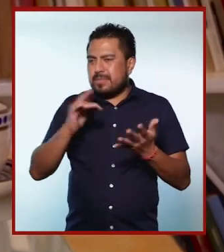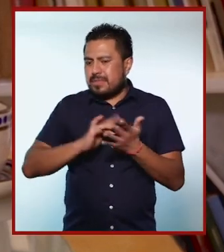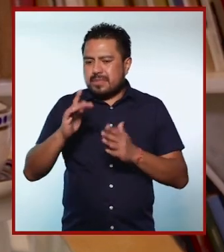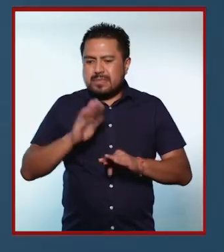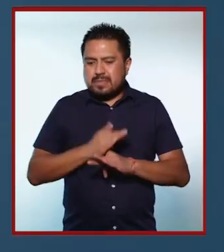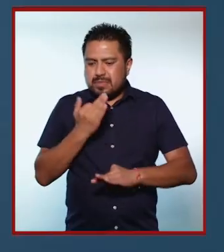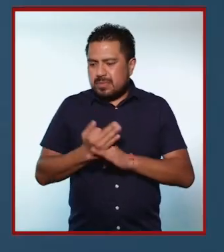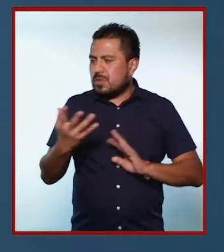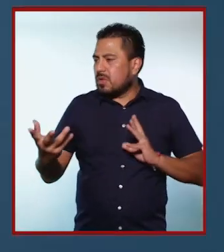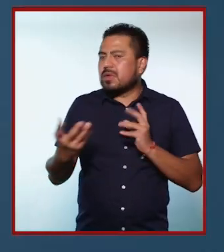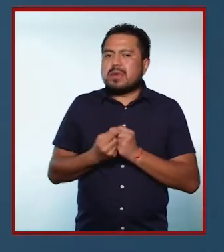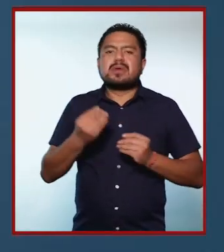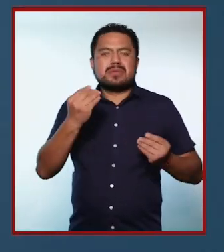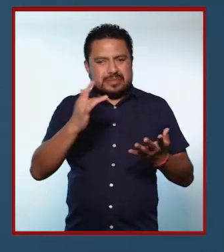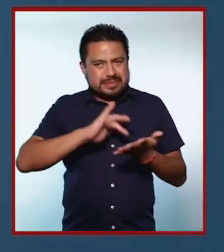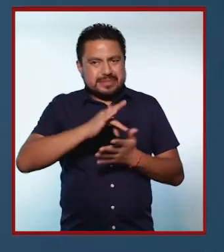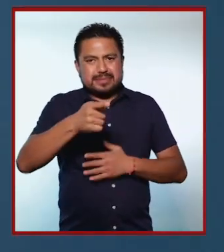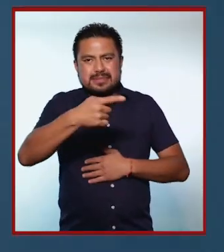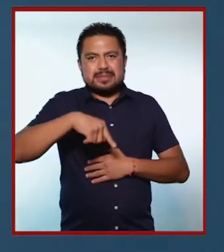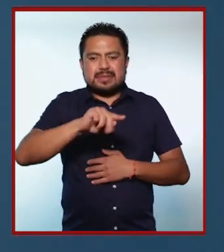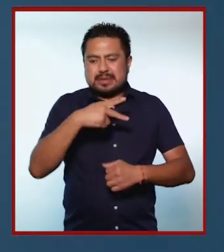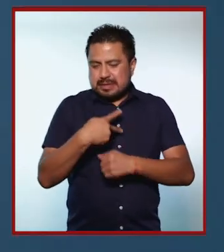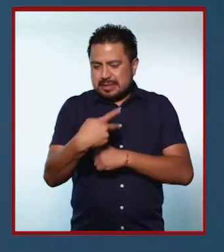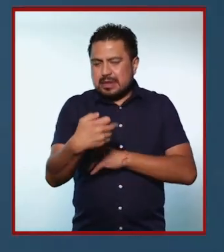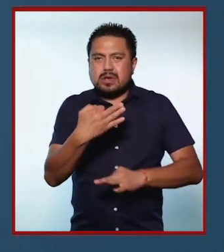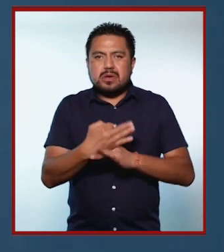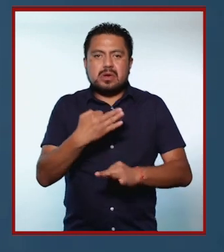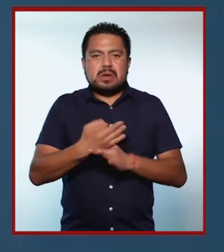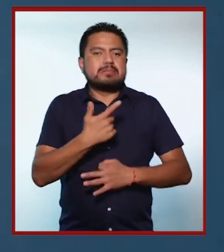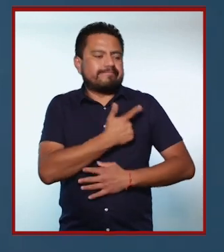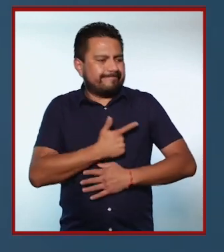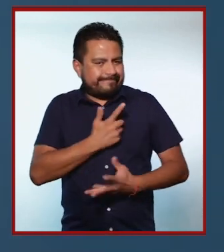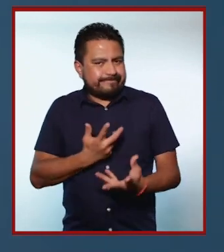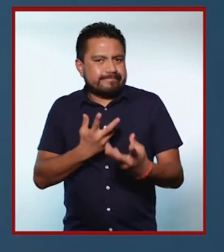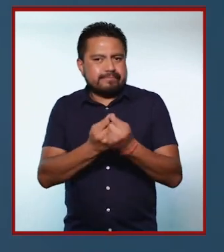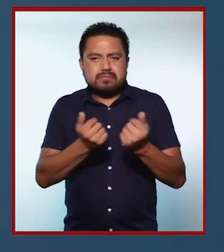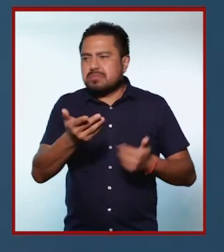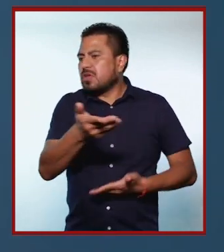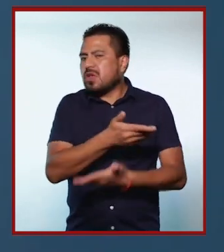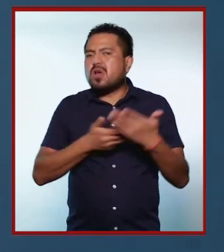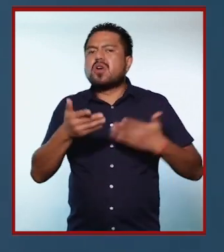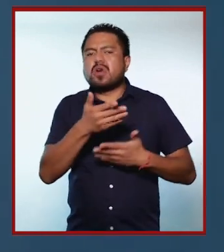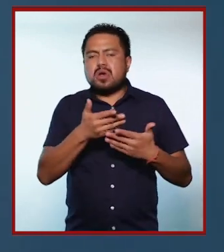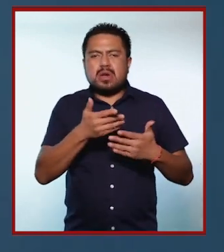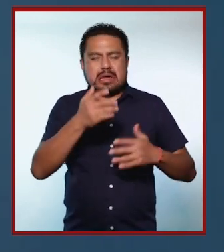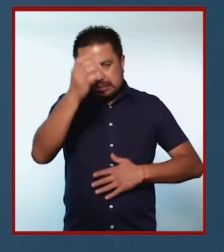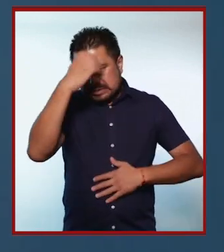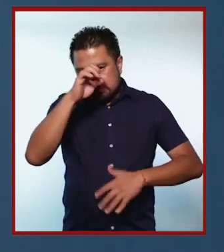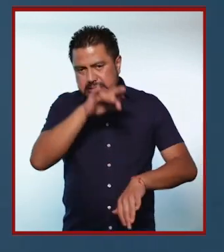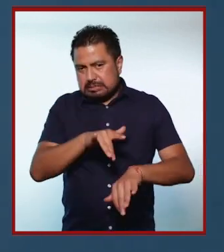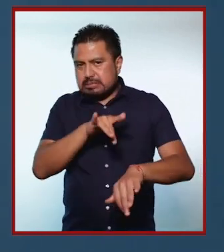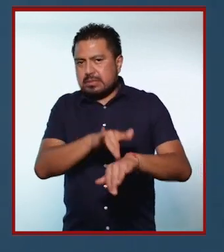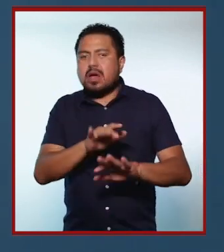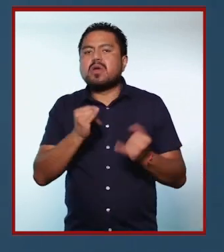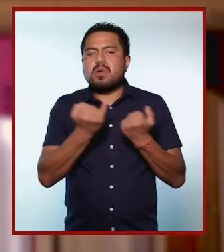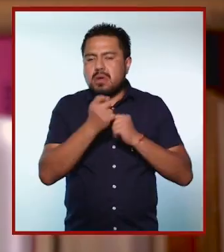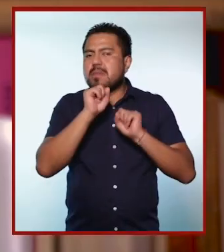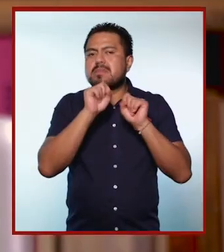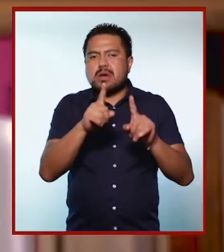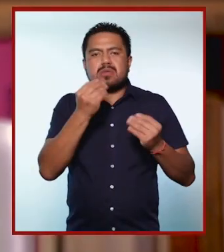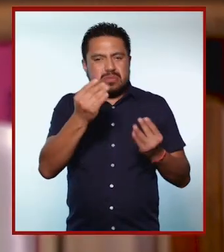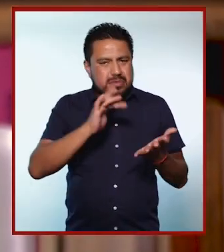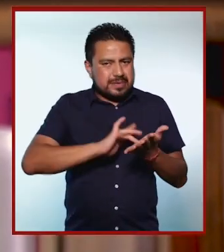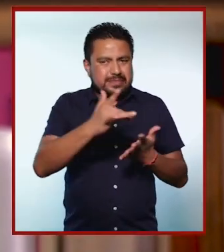bienvenida. Muchísimas gracias por estar con nosotros. Muchas gracias a ustedes por la invitación. Es un placer estar aquí compartiendo estas experiencias.